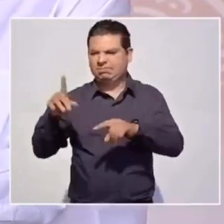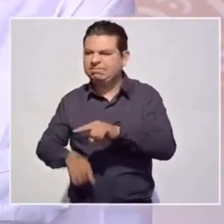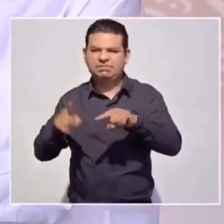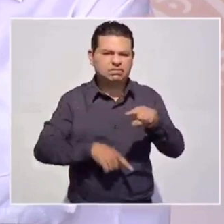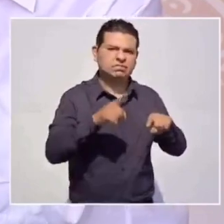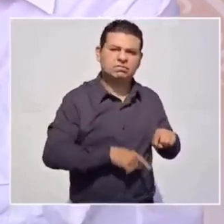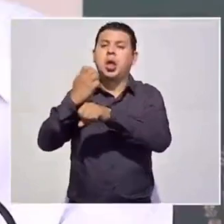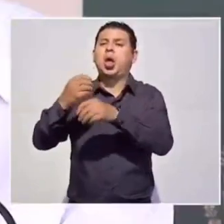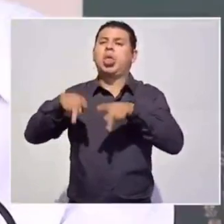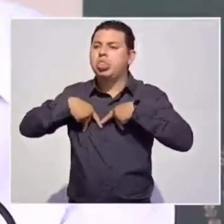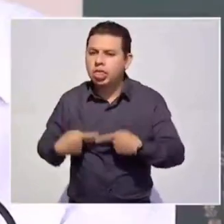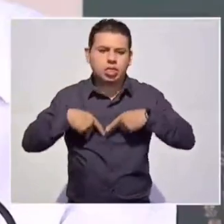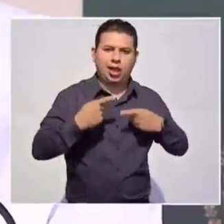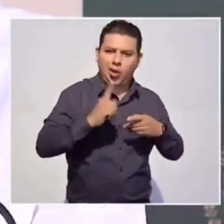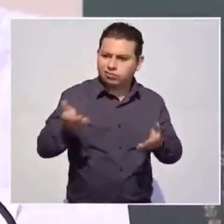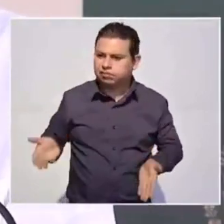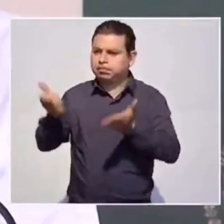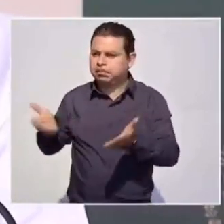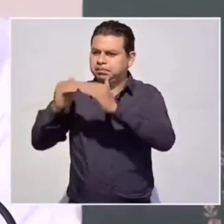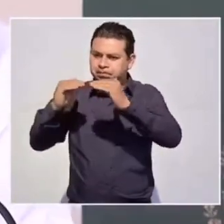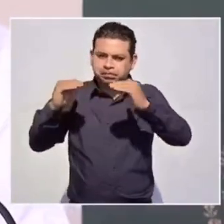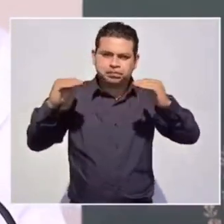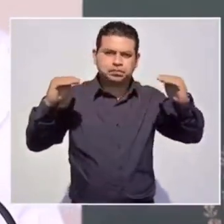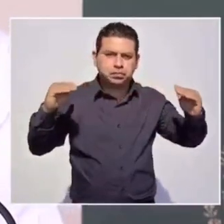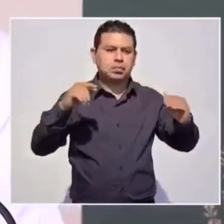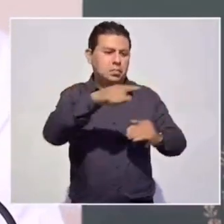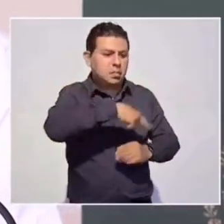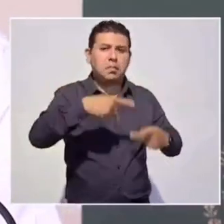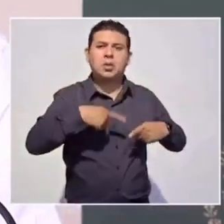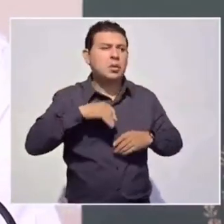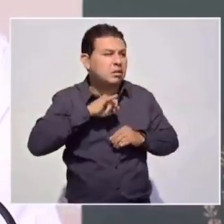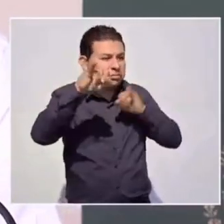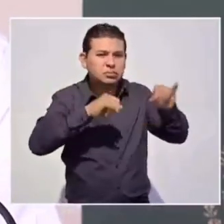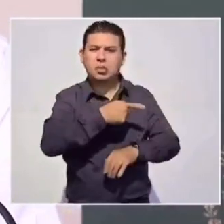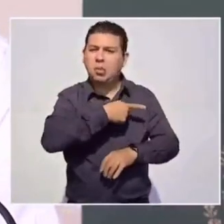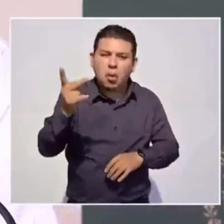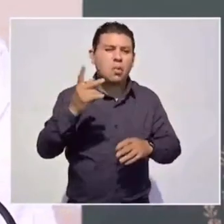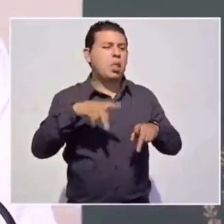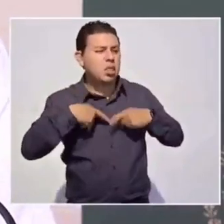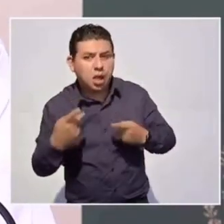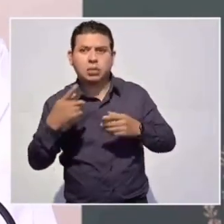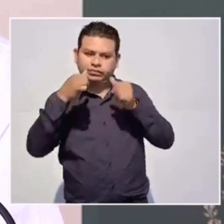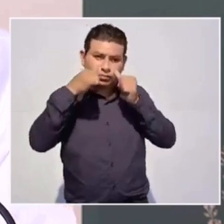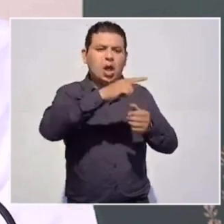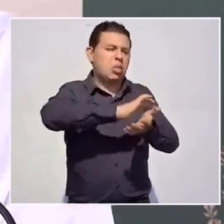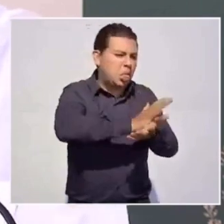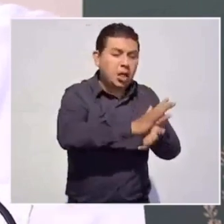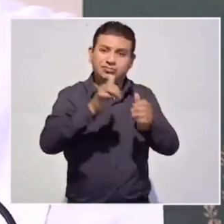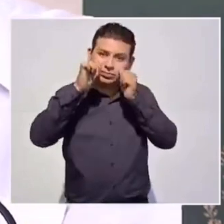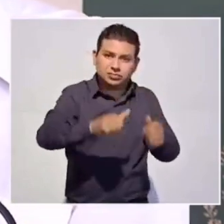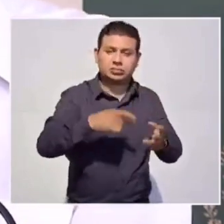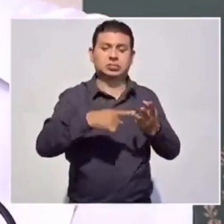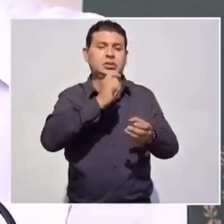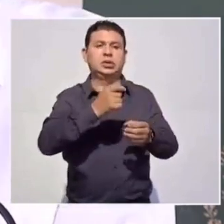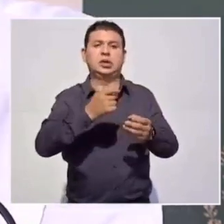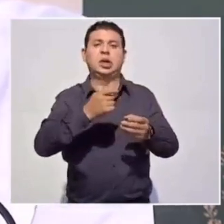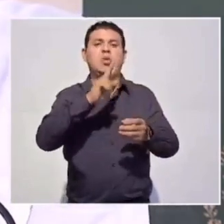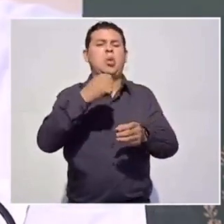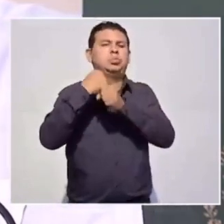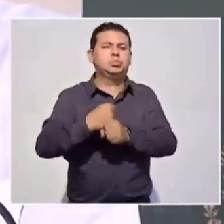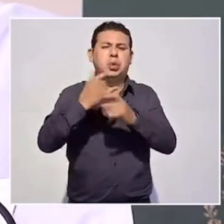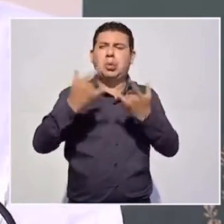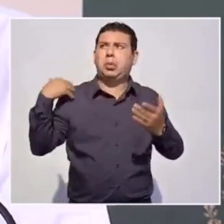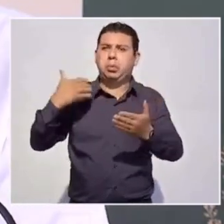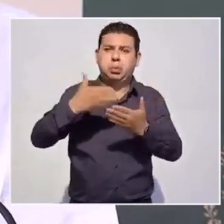la prioridad del Estado mexicano, la de atender en primer lugar a los más desamparados, a los más oprimidos, a los que han sufrido desde siempre